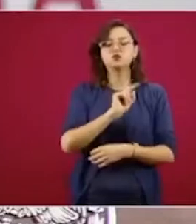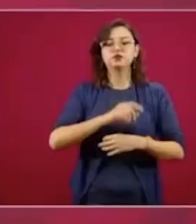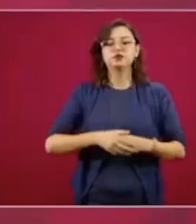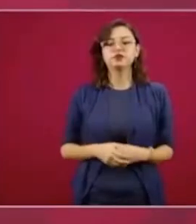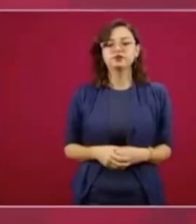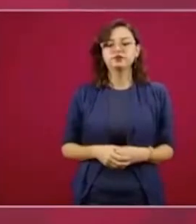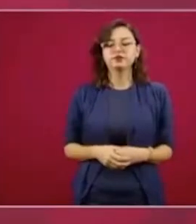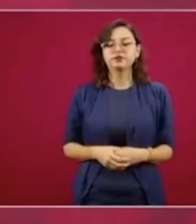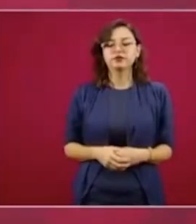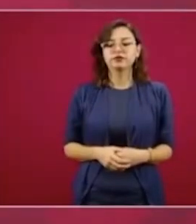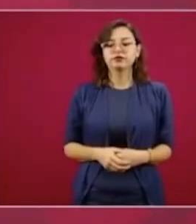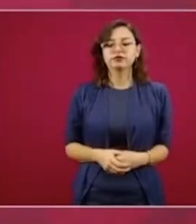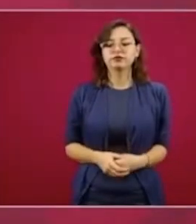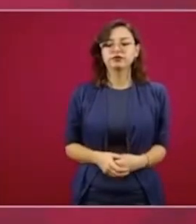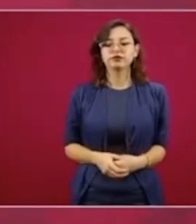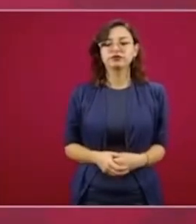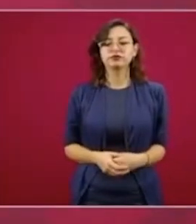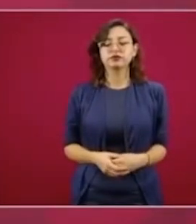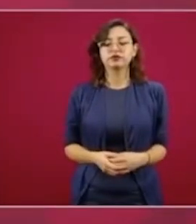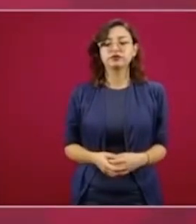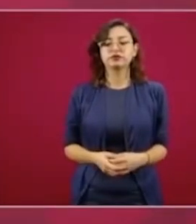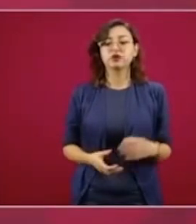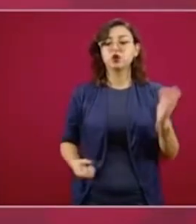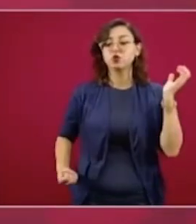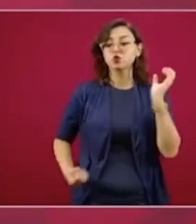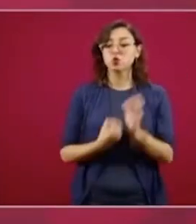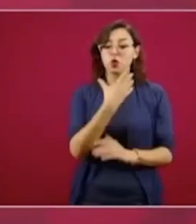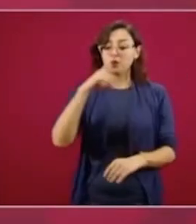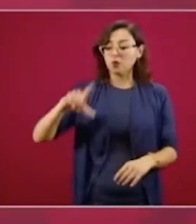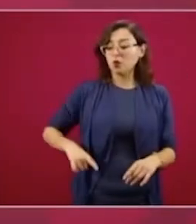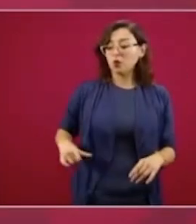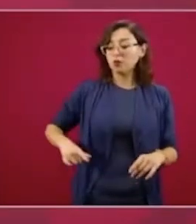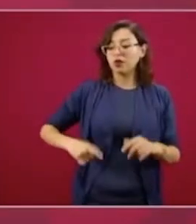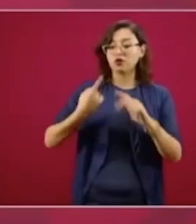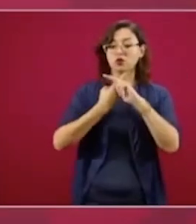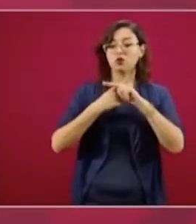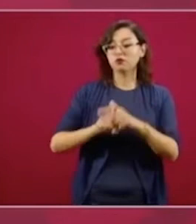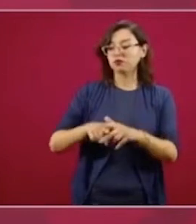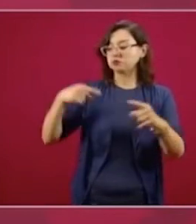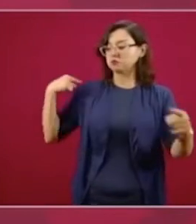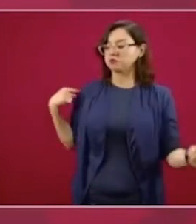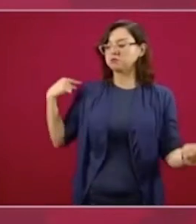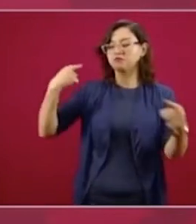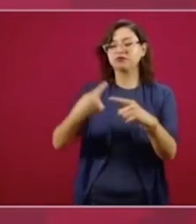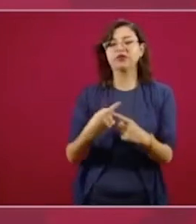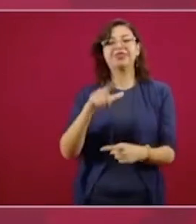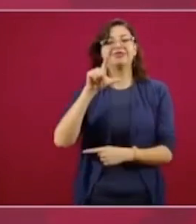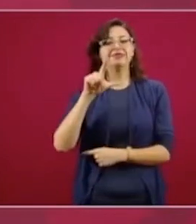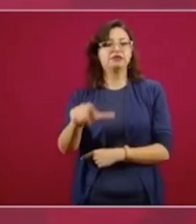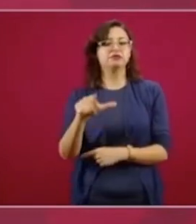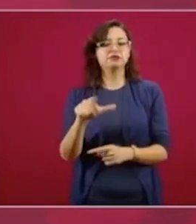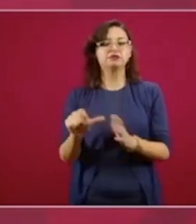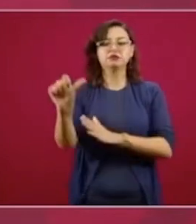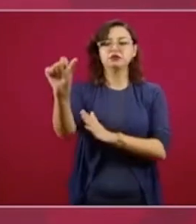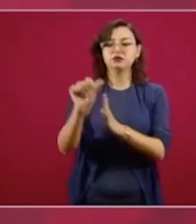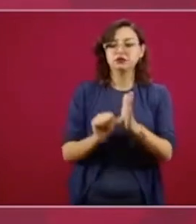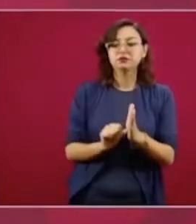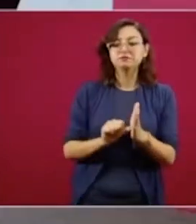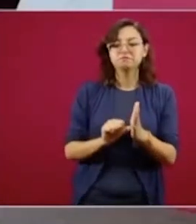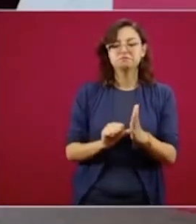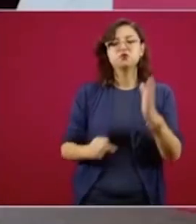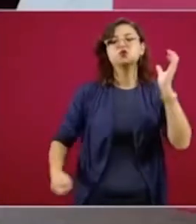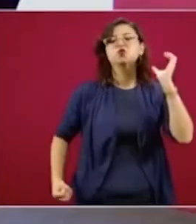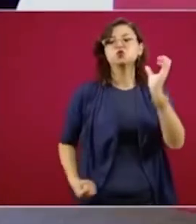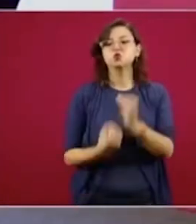En 17 meses de esta administración se impulsó una nueva política de salarios